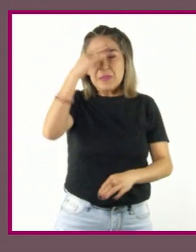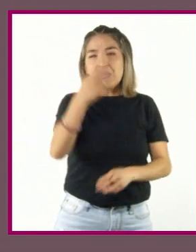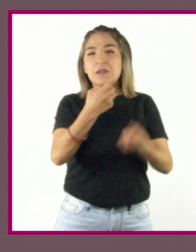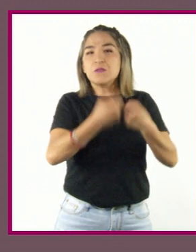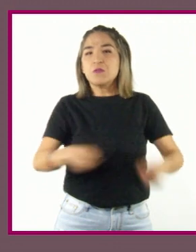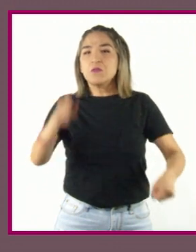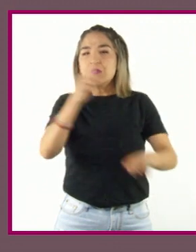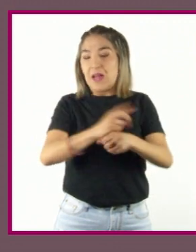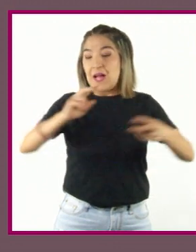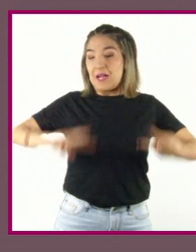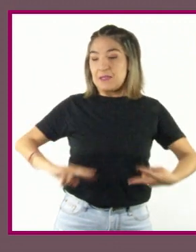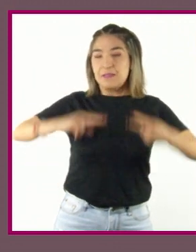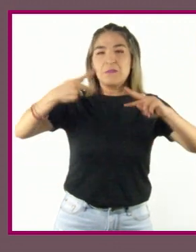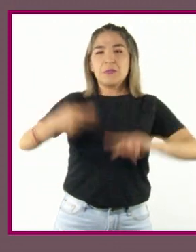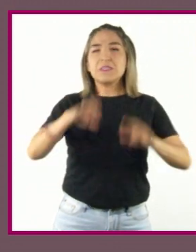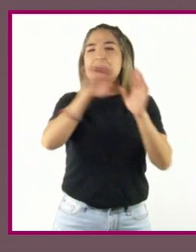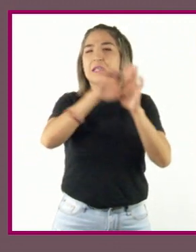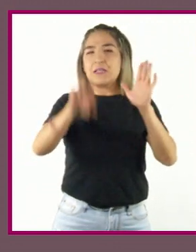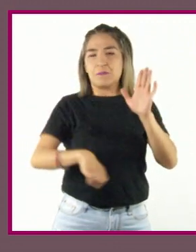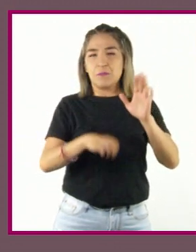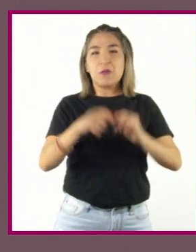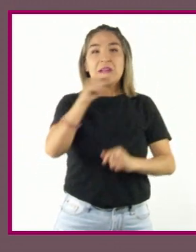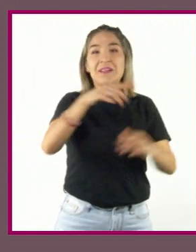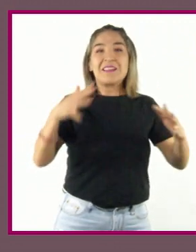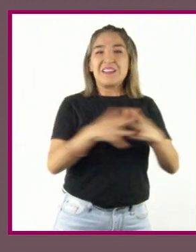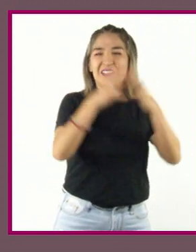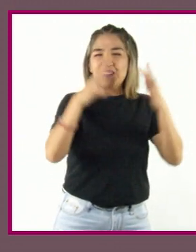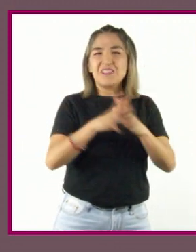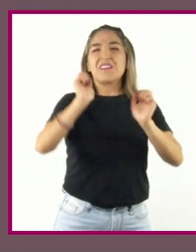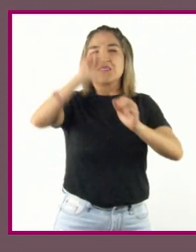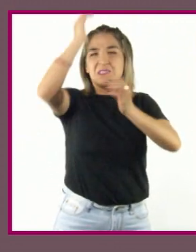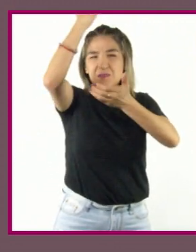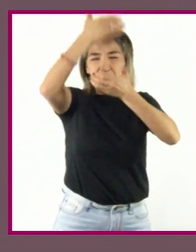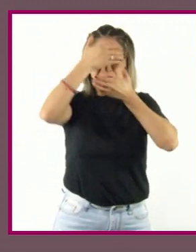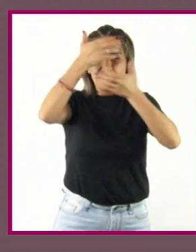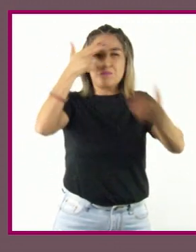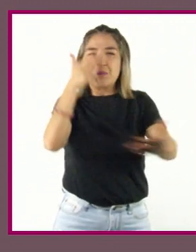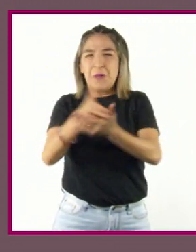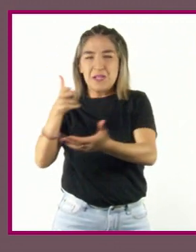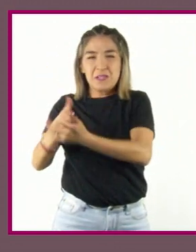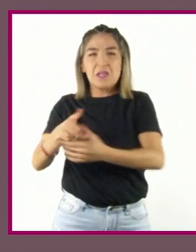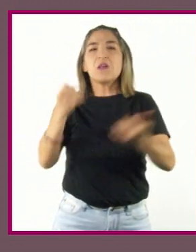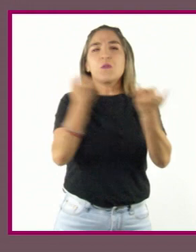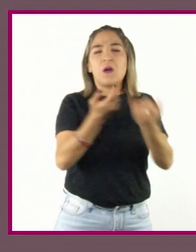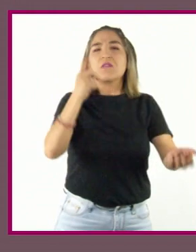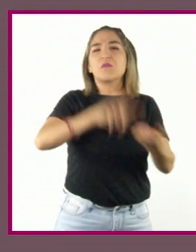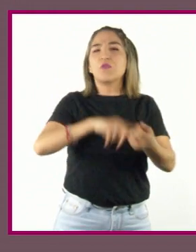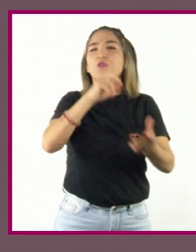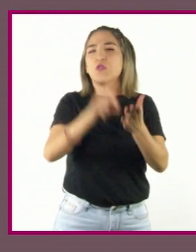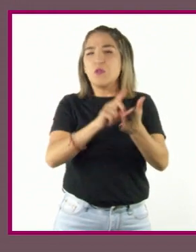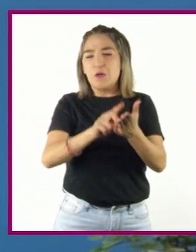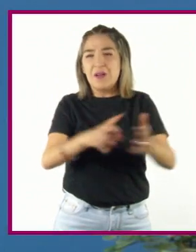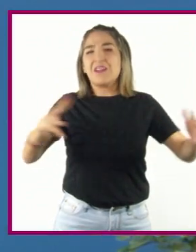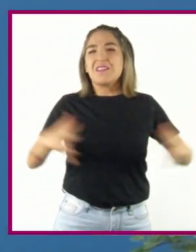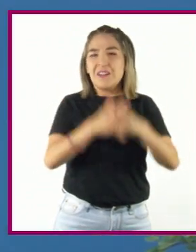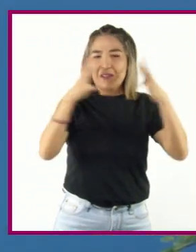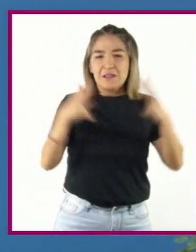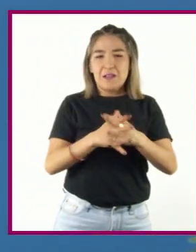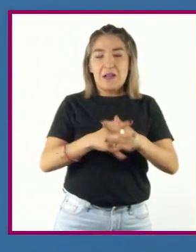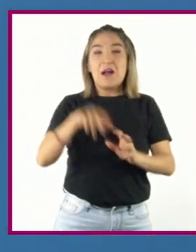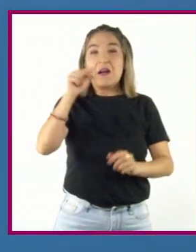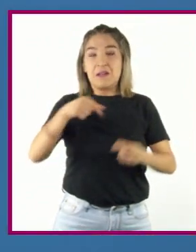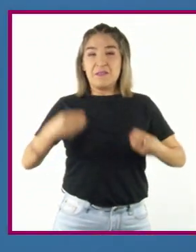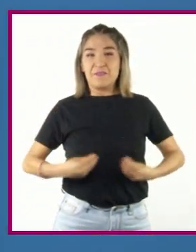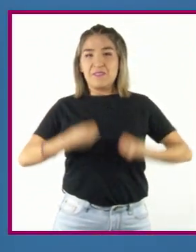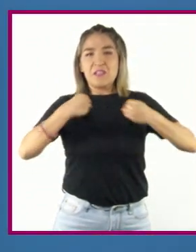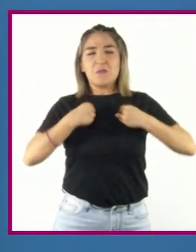sociedad. Por ejemplo, la guerra contra el terrorismo o la guerra contra los cárteles de droga. Vivimos